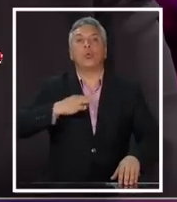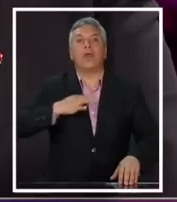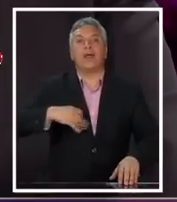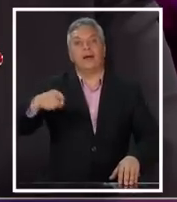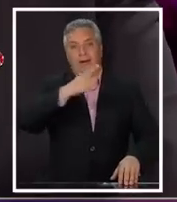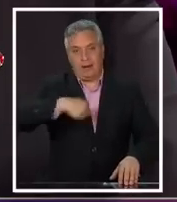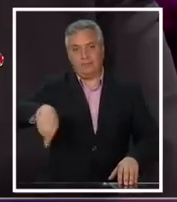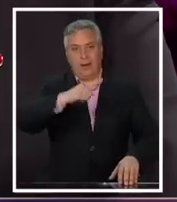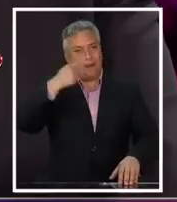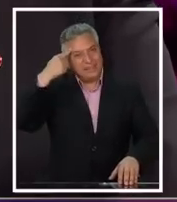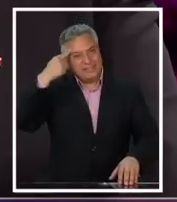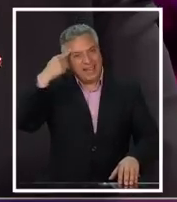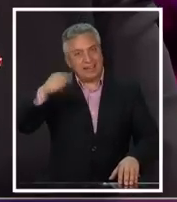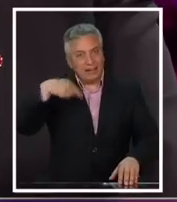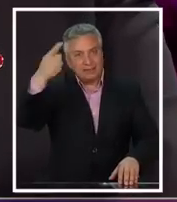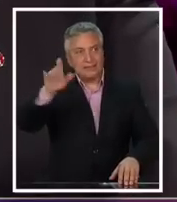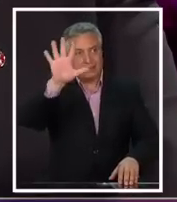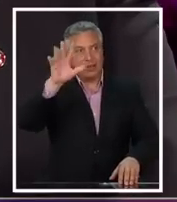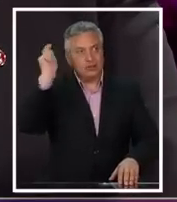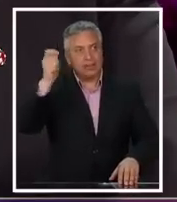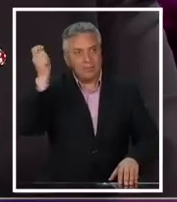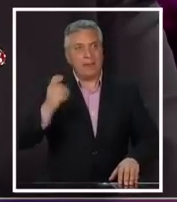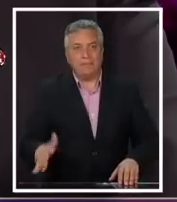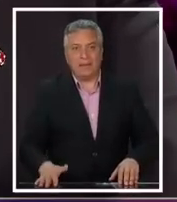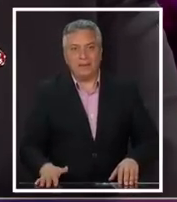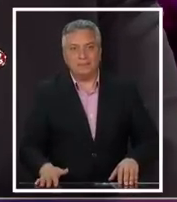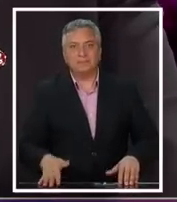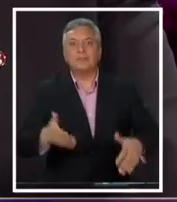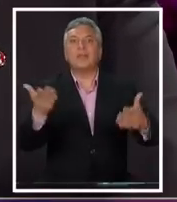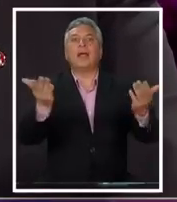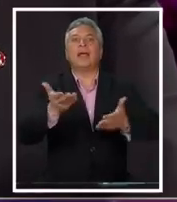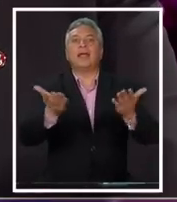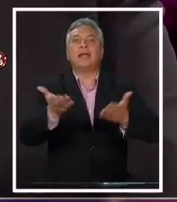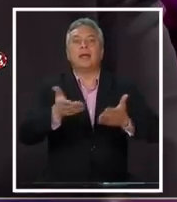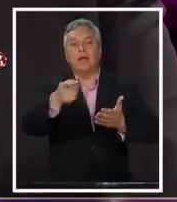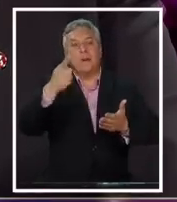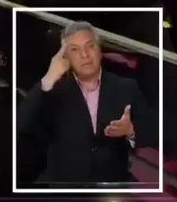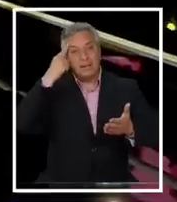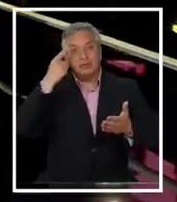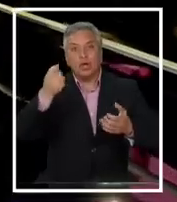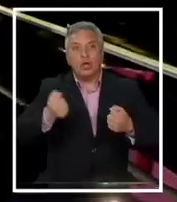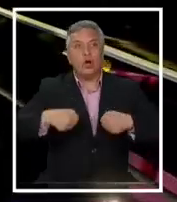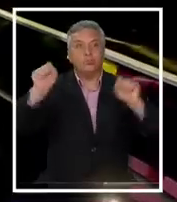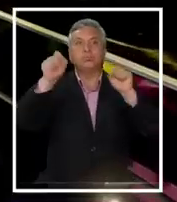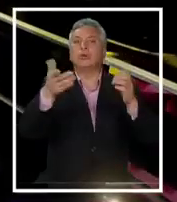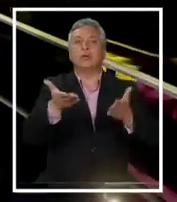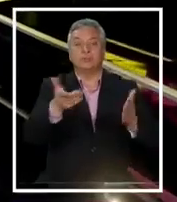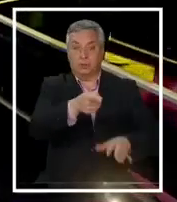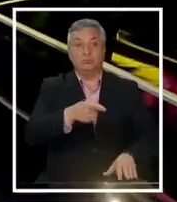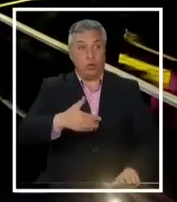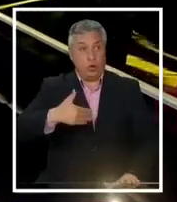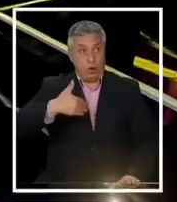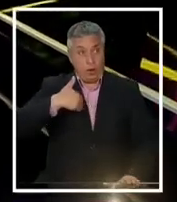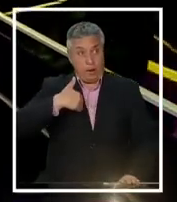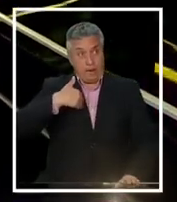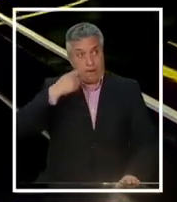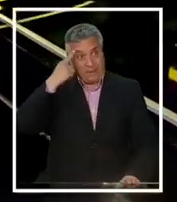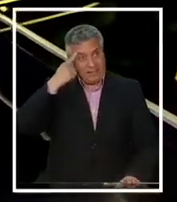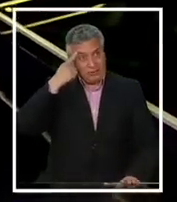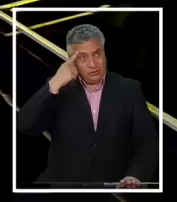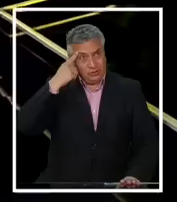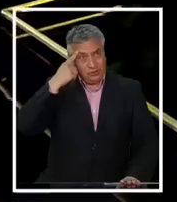pensar en el 5 de septiembre. ¿Qué es lo que tiene que pasar en su juicio? Si gana su opción. A mi juicio, algo que